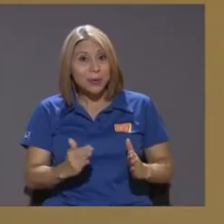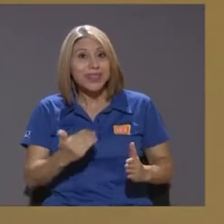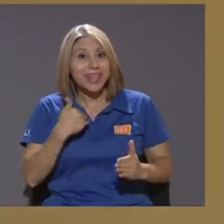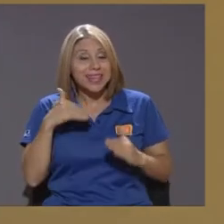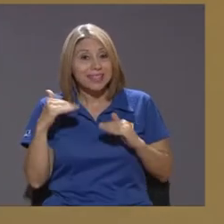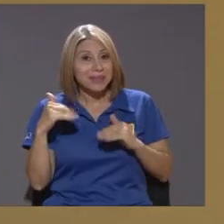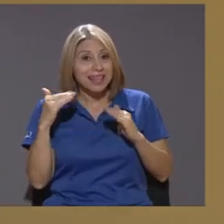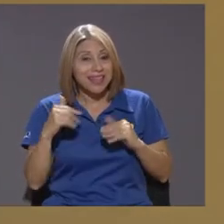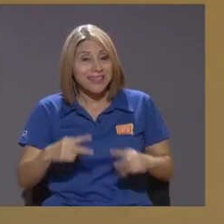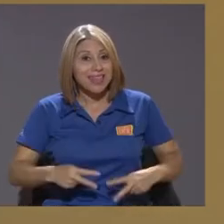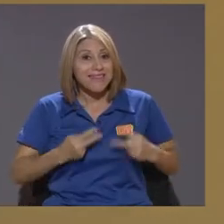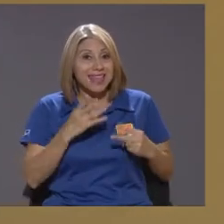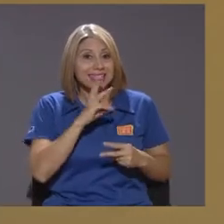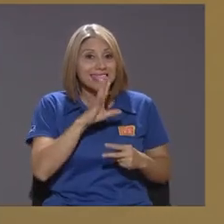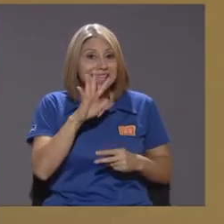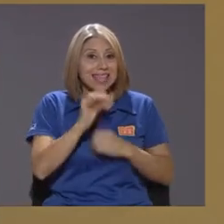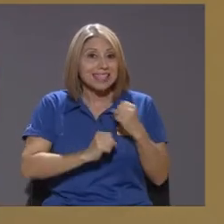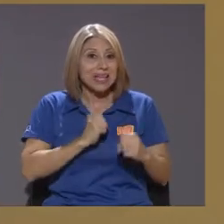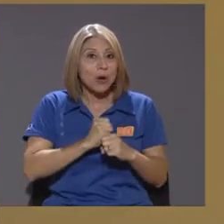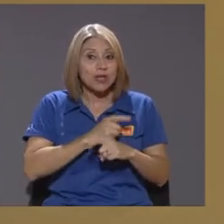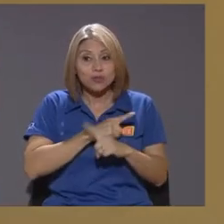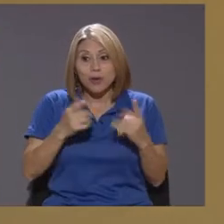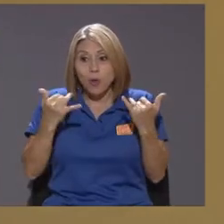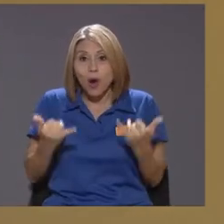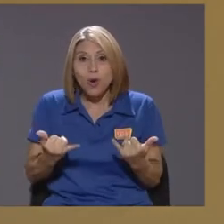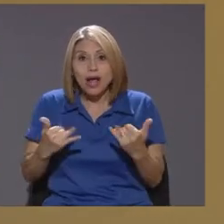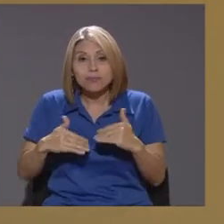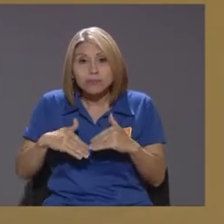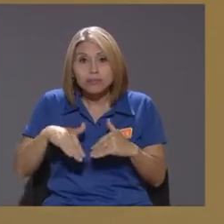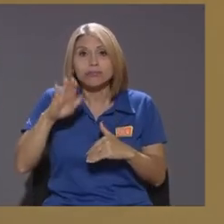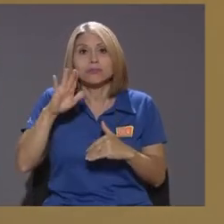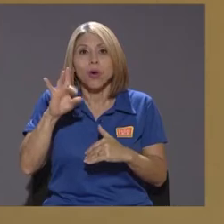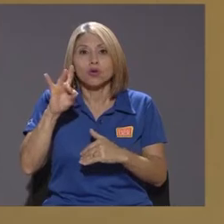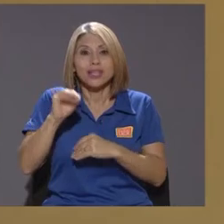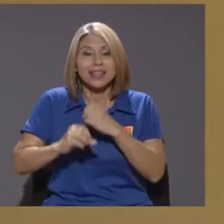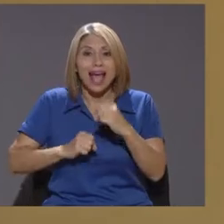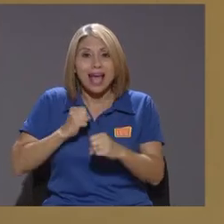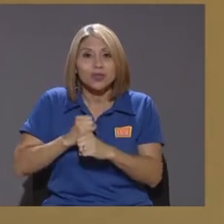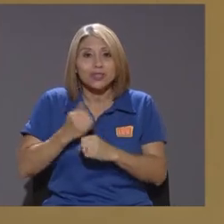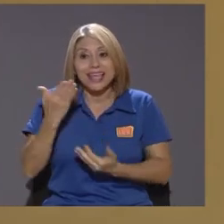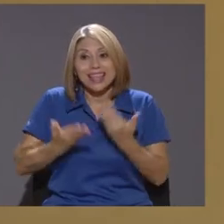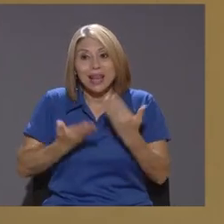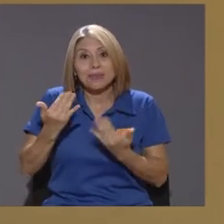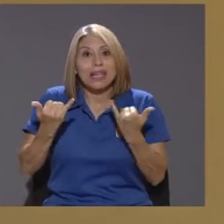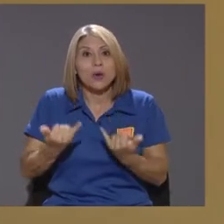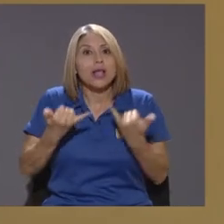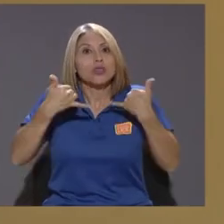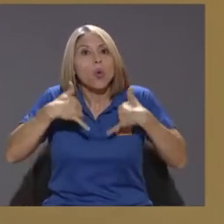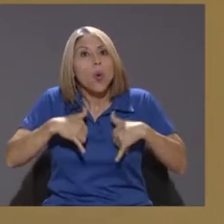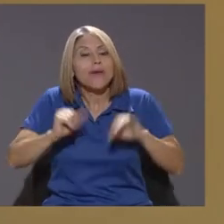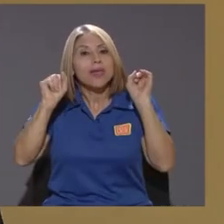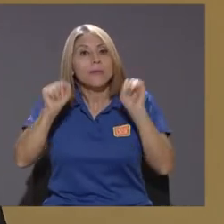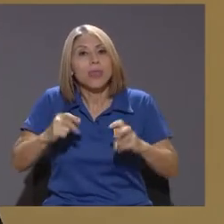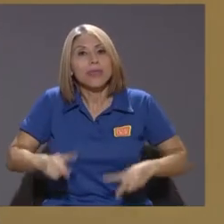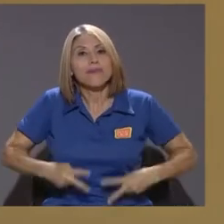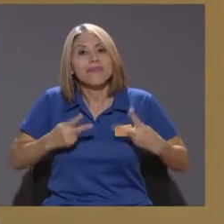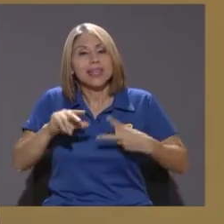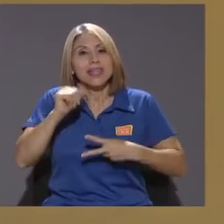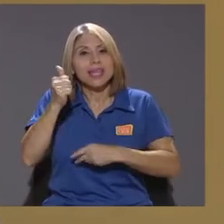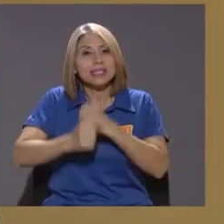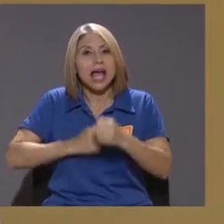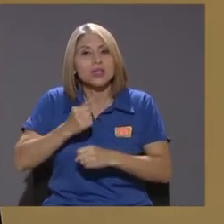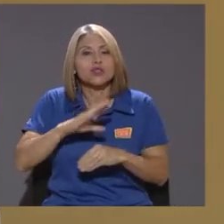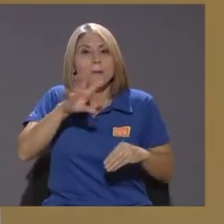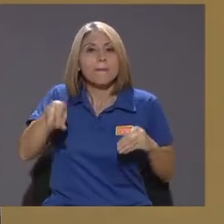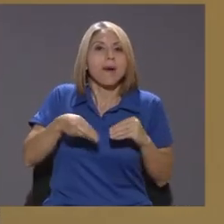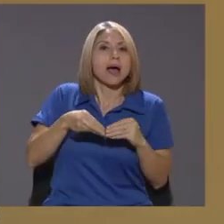vida llegó a los 80 años y su expectativa de vida posiblemente sea por encima de 10 años en promedio entonces ¿cómo